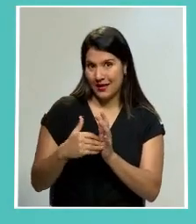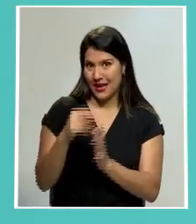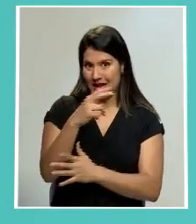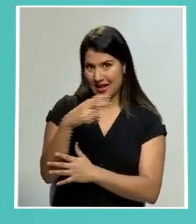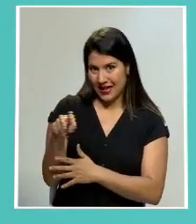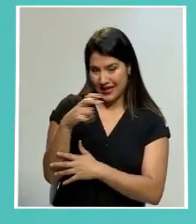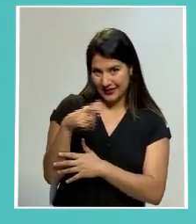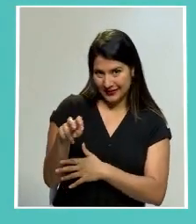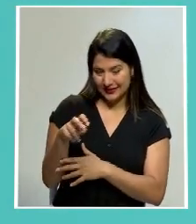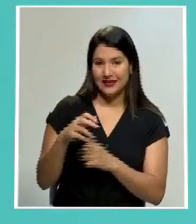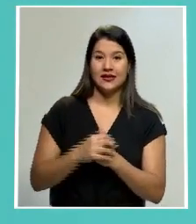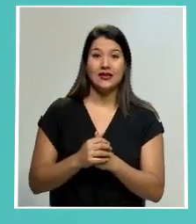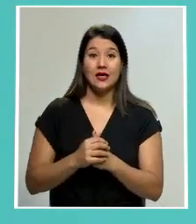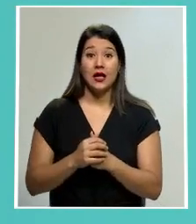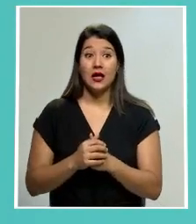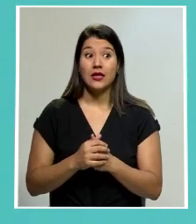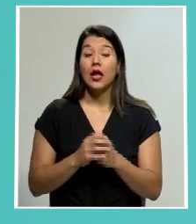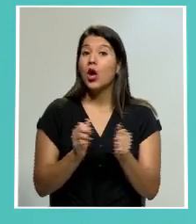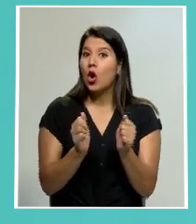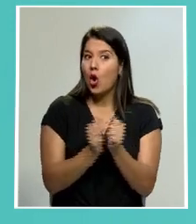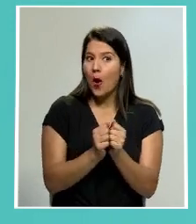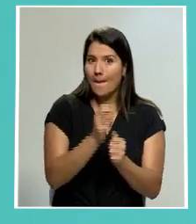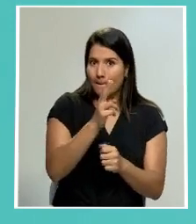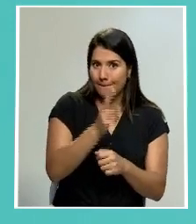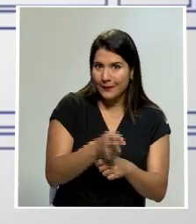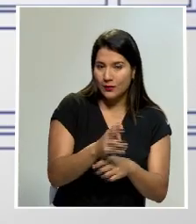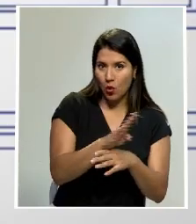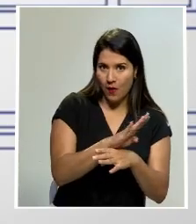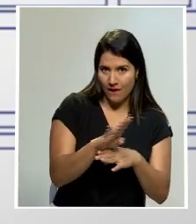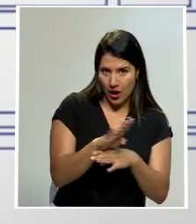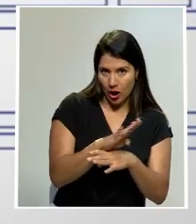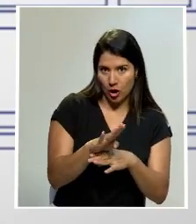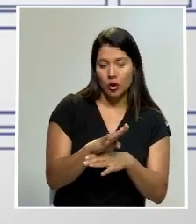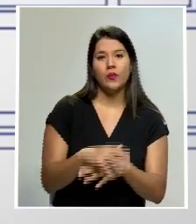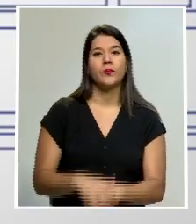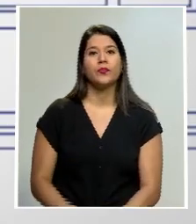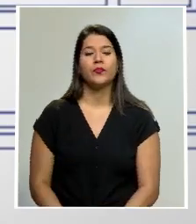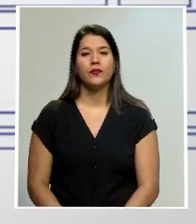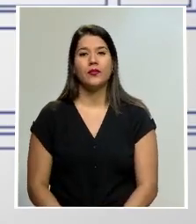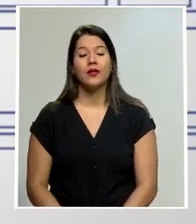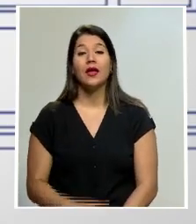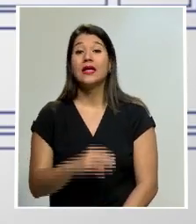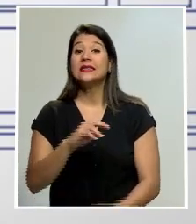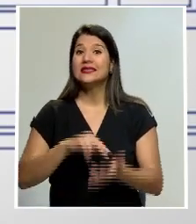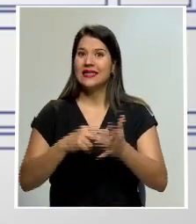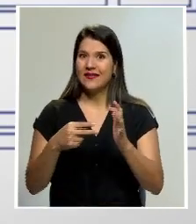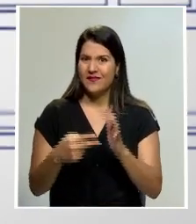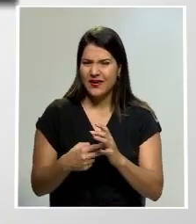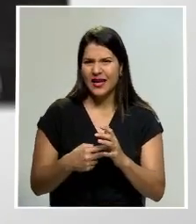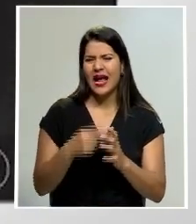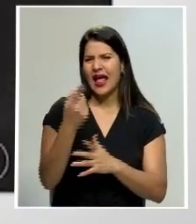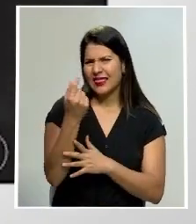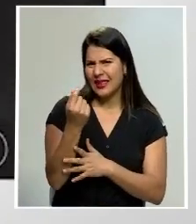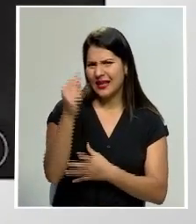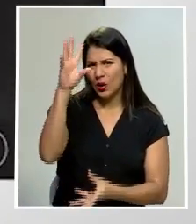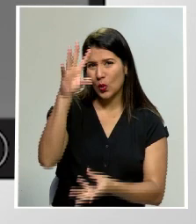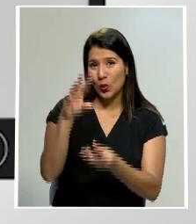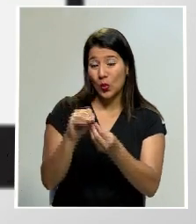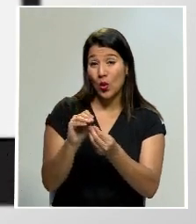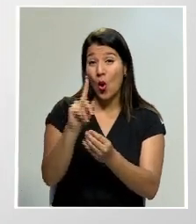esto entre un mismo banco y otras entidades financieras, lo cual se traduce en dinero en más de 1